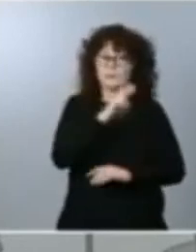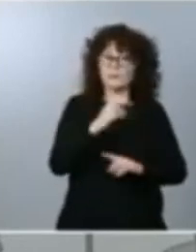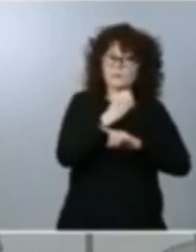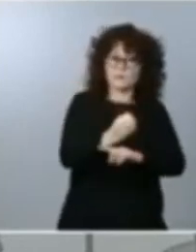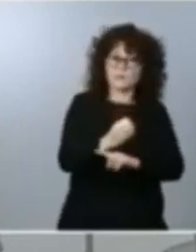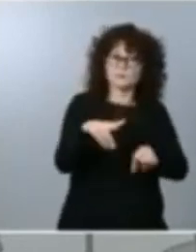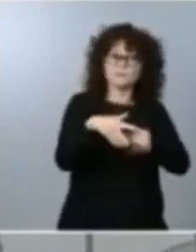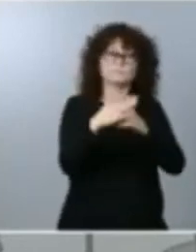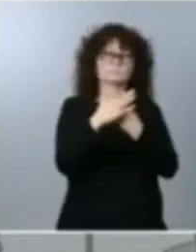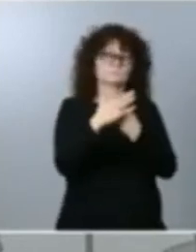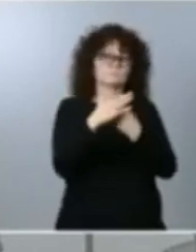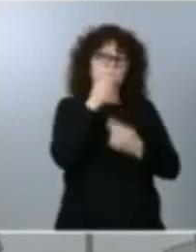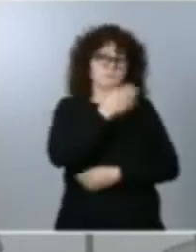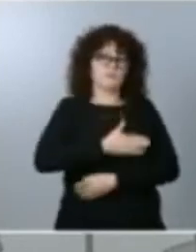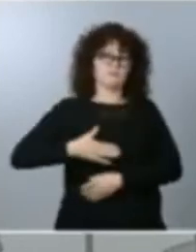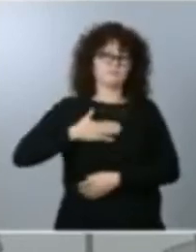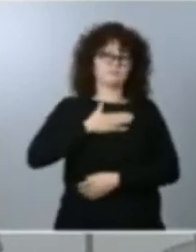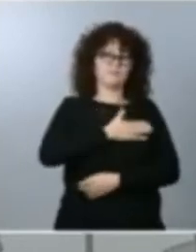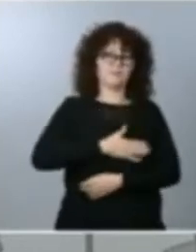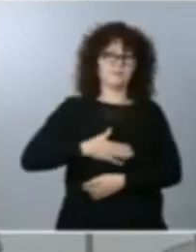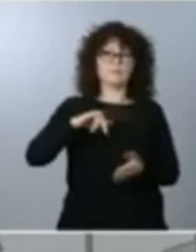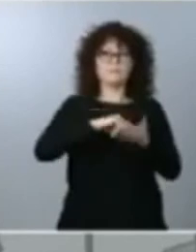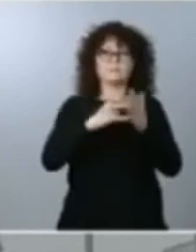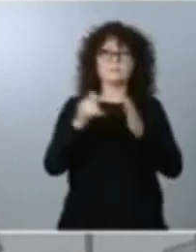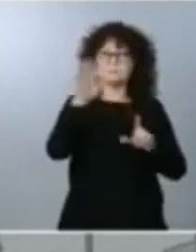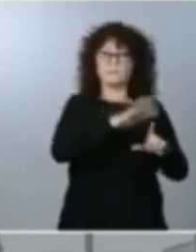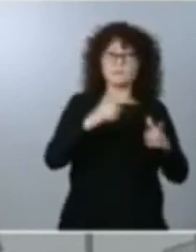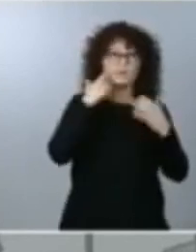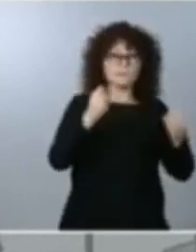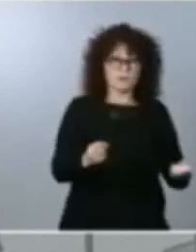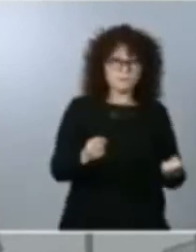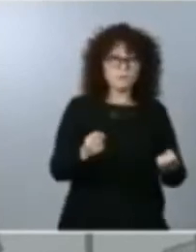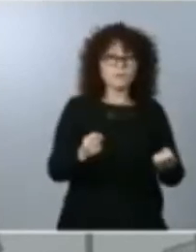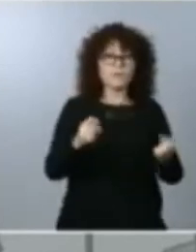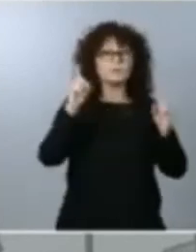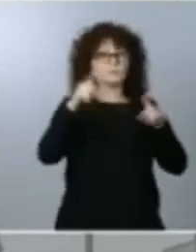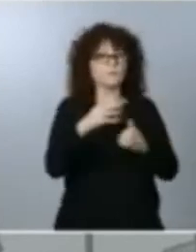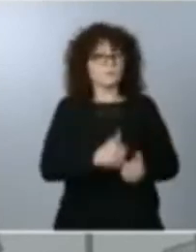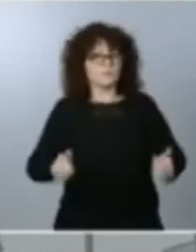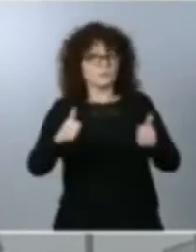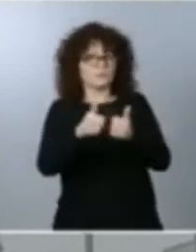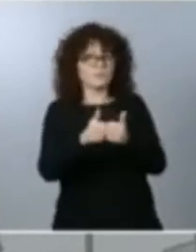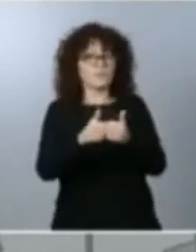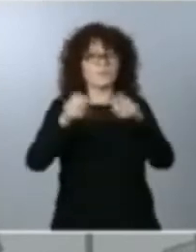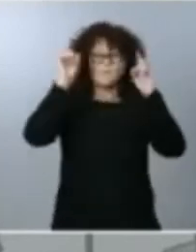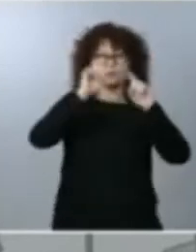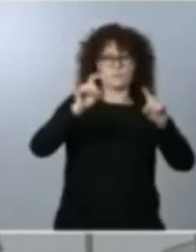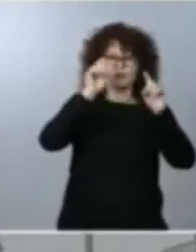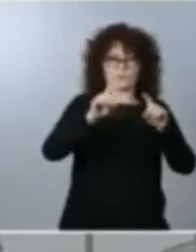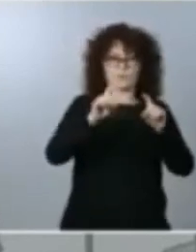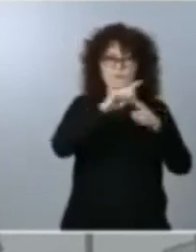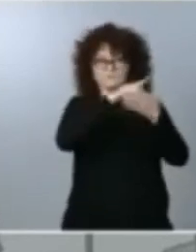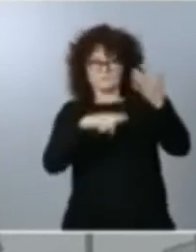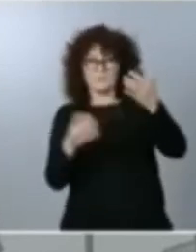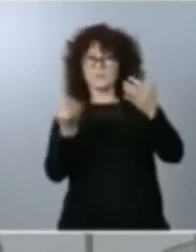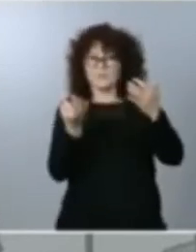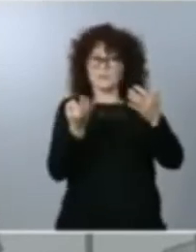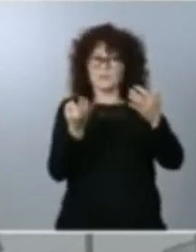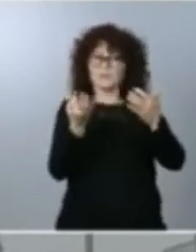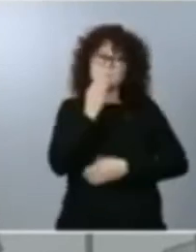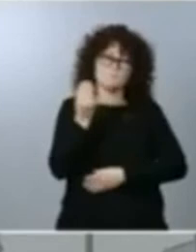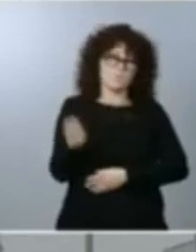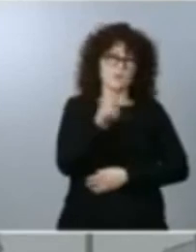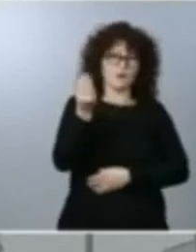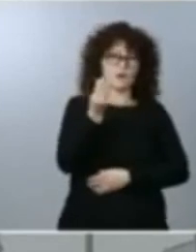que reforzar nuestro sistema nacional de salud nuestro sistema de dependencia nuestro sistema de educación y eso pues que quiere que le diga creo que son